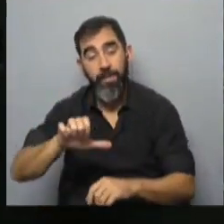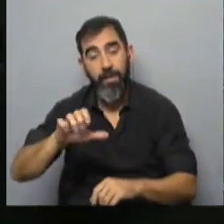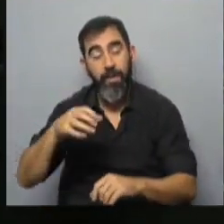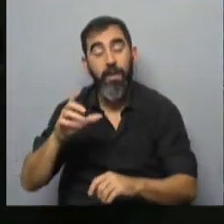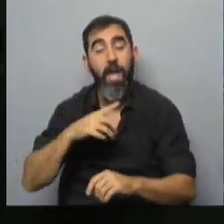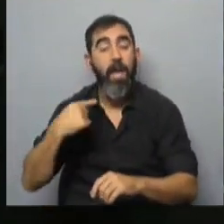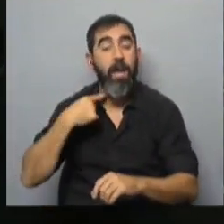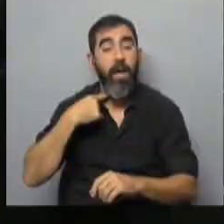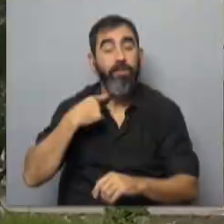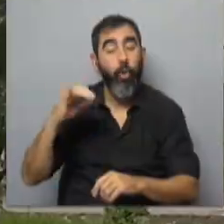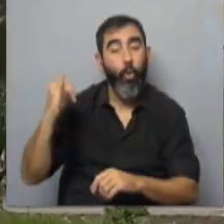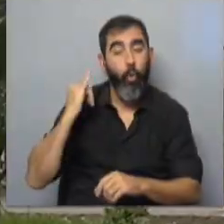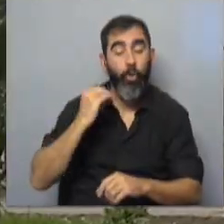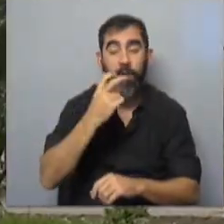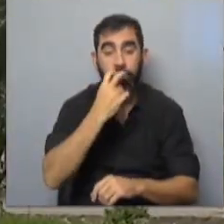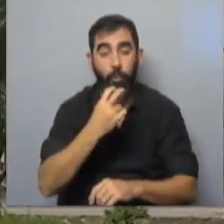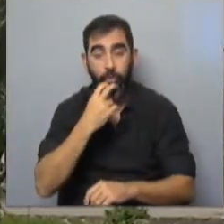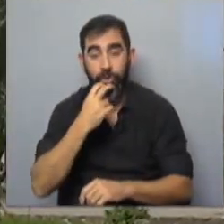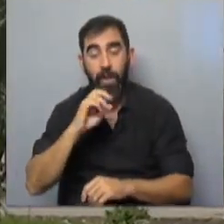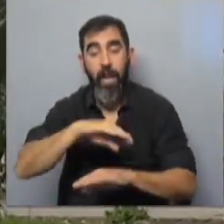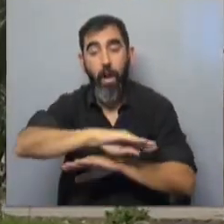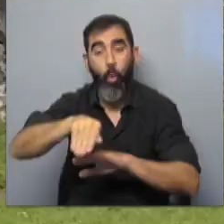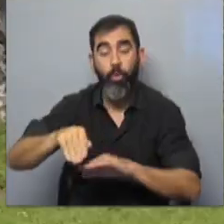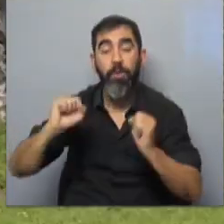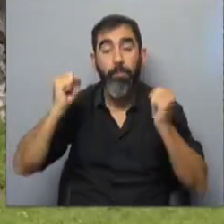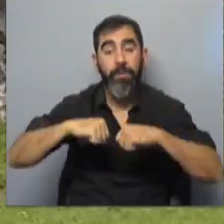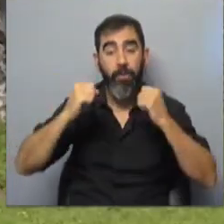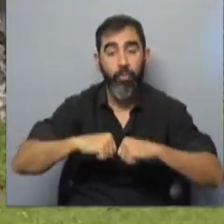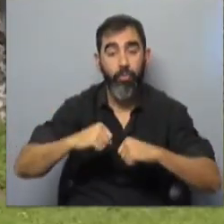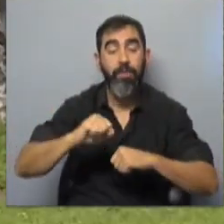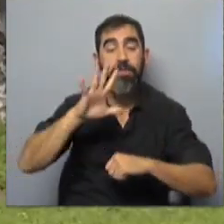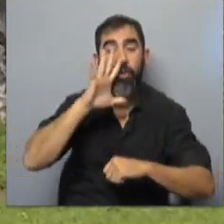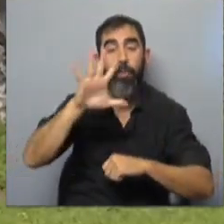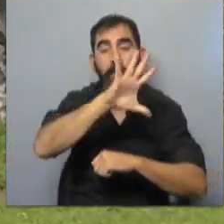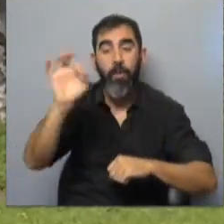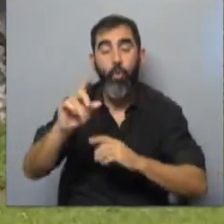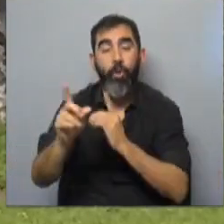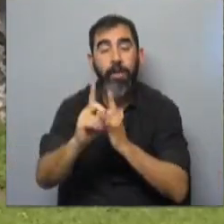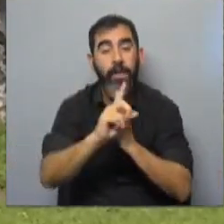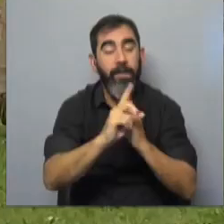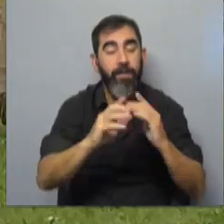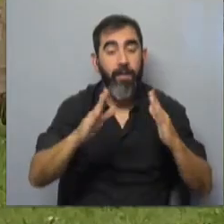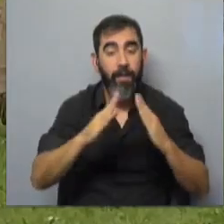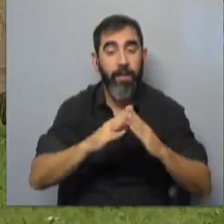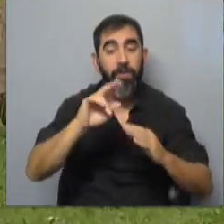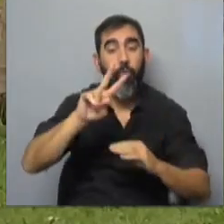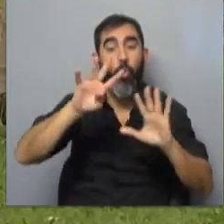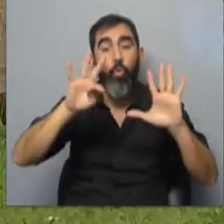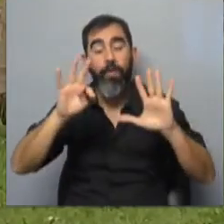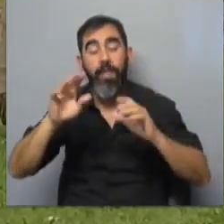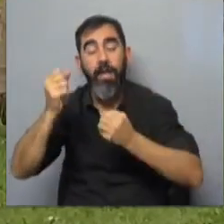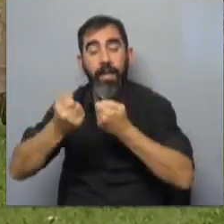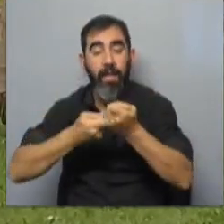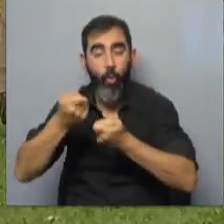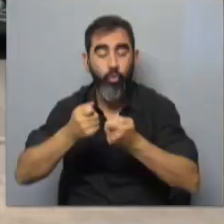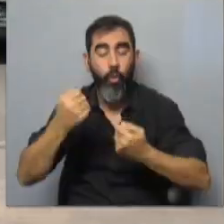distribución de gas en Colonia, San José, Ciudad de la Costa y Paysandú. Tiene 5.500 clientes residenciales y 290 en comercios